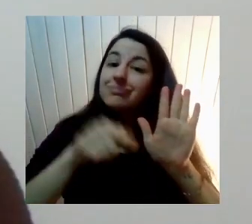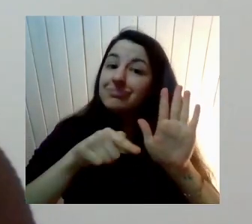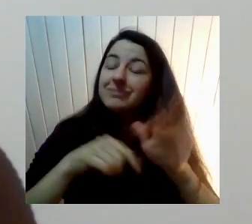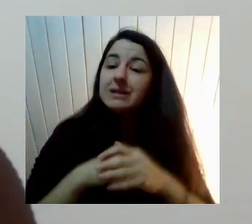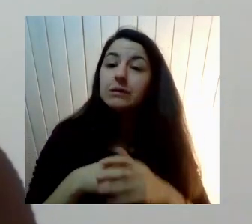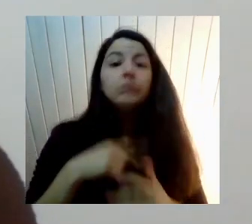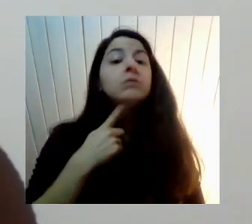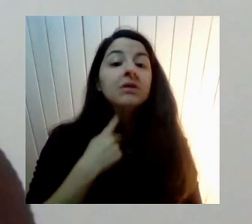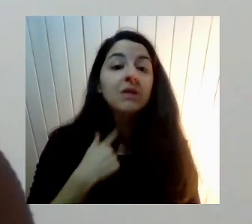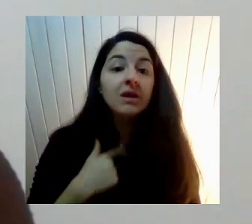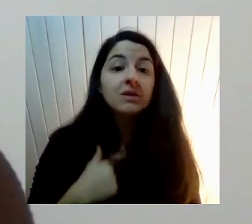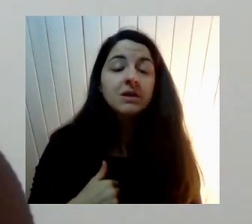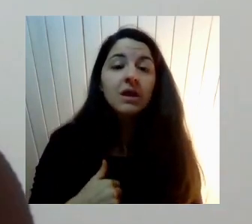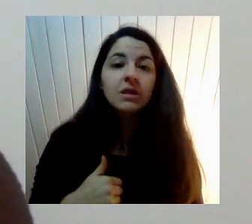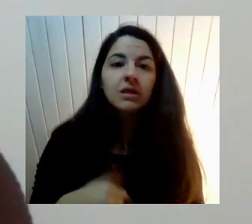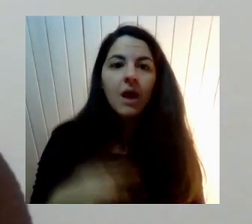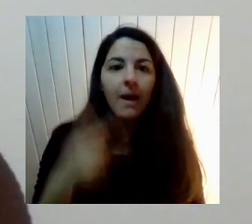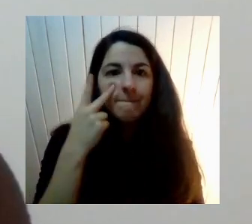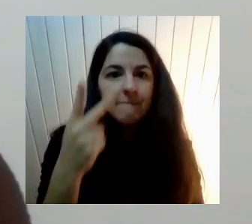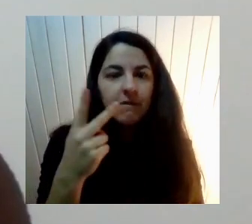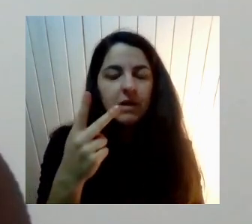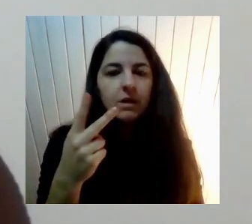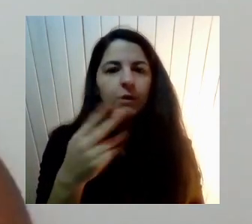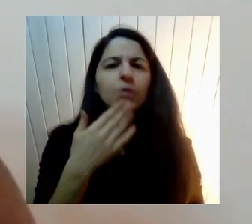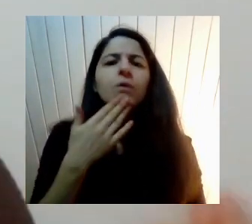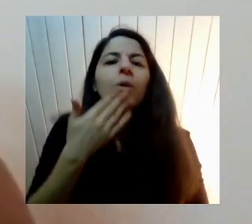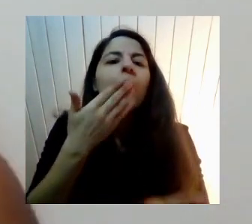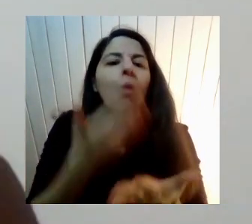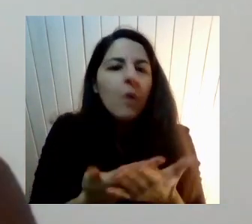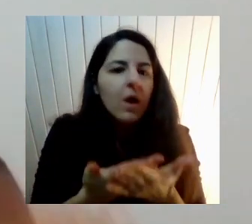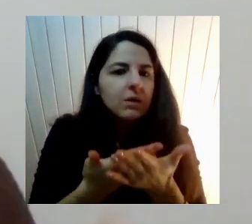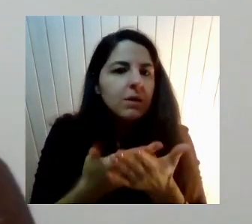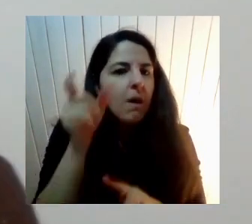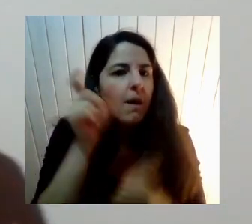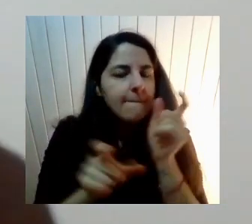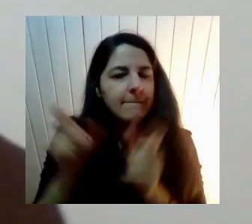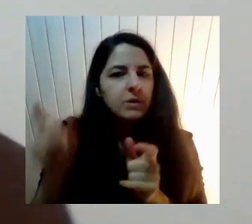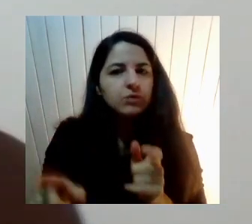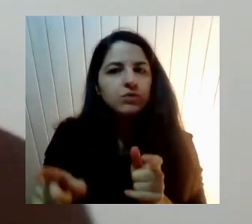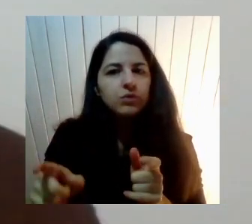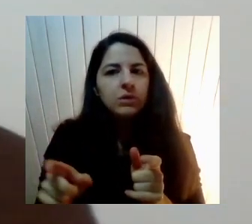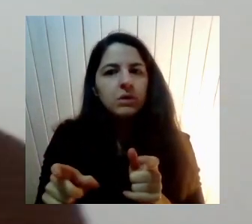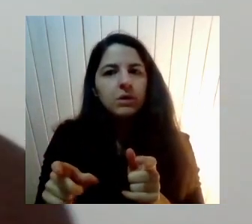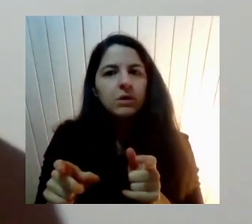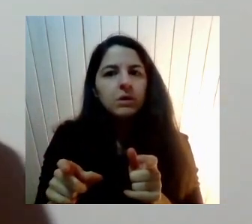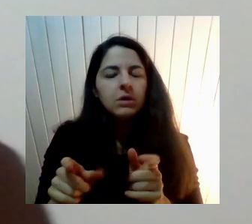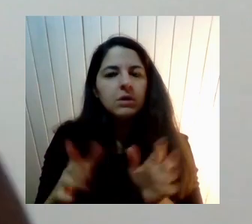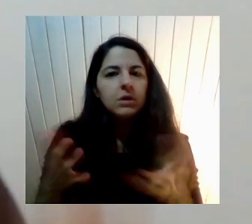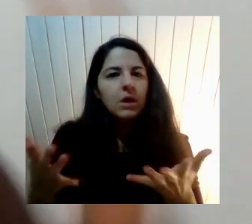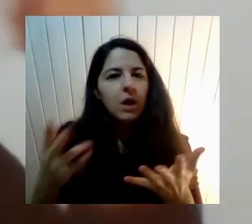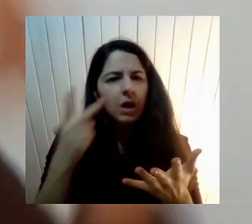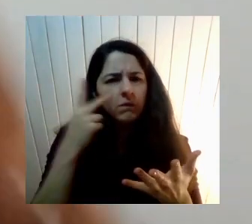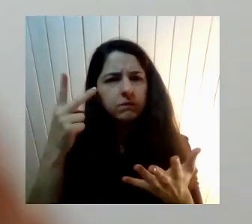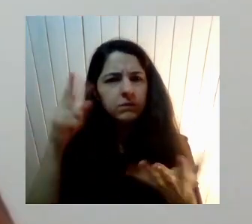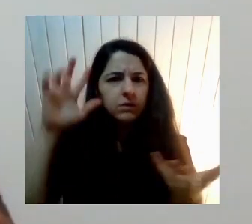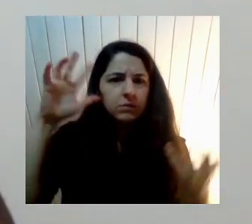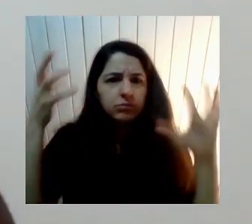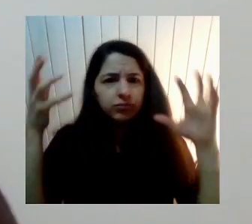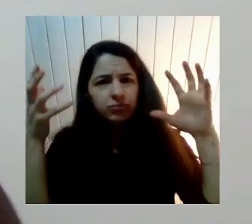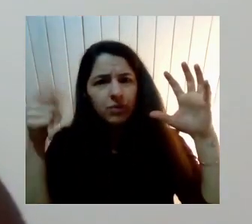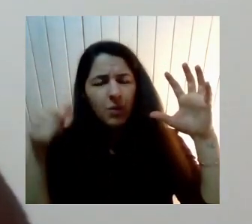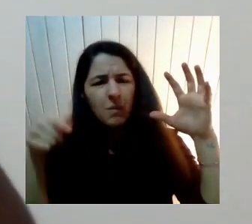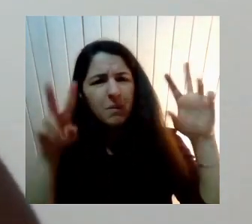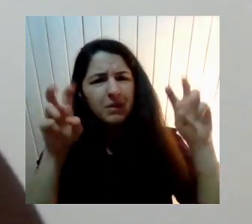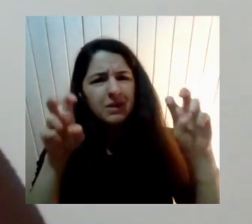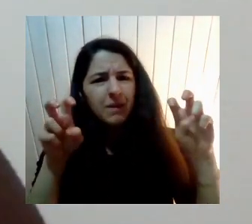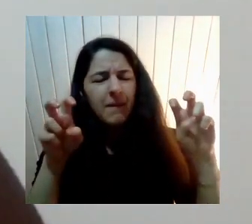De mirar Cuando las personas Empiezan Como a quedar descolocadas Con la infancia trans Si uno se fija En la cifra La